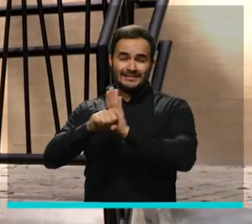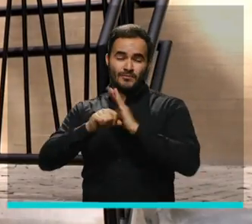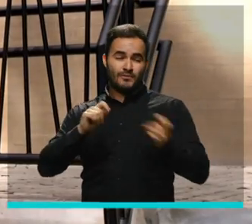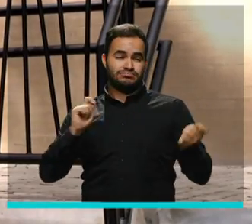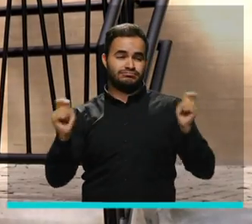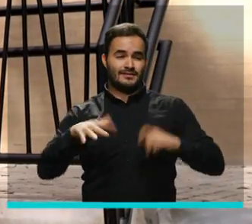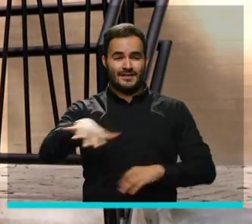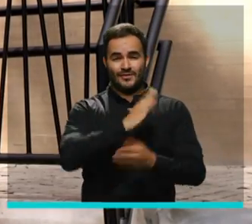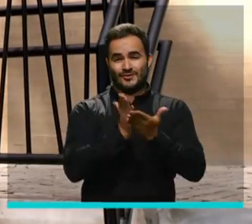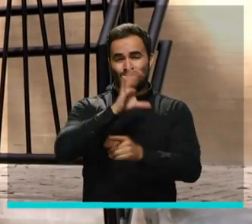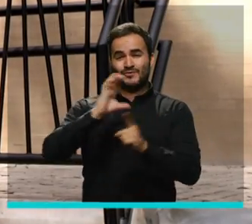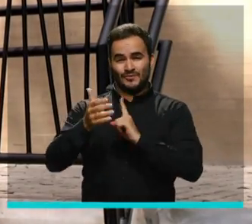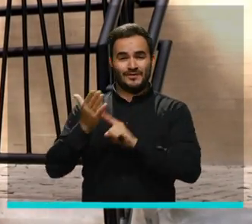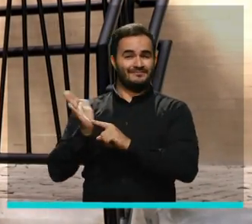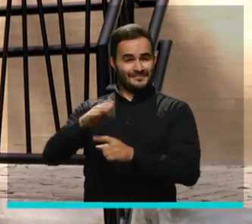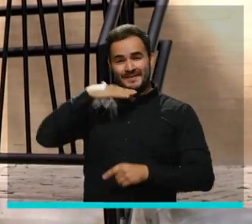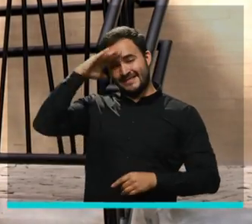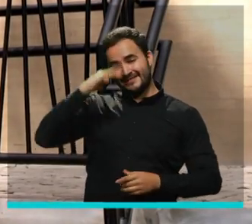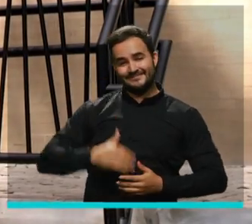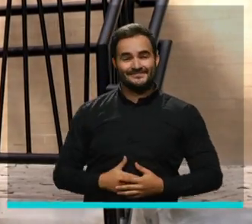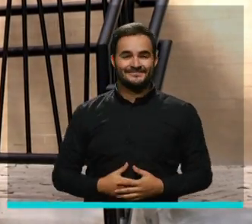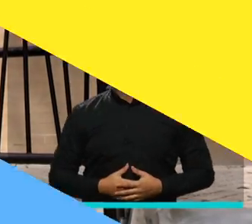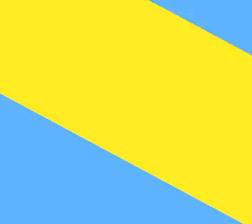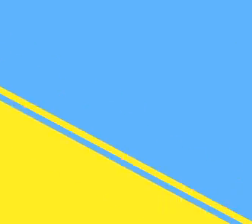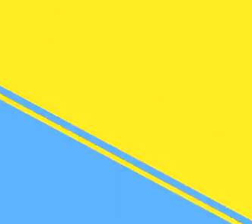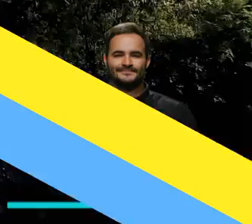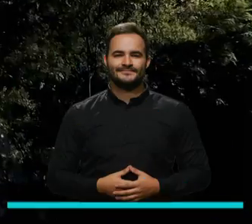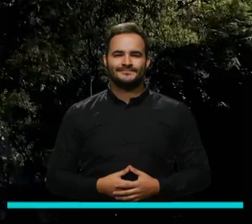transformación educativa y cultural que vive Medellín.